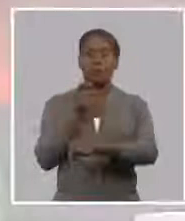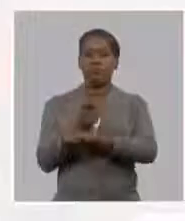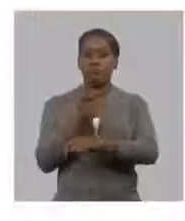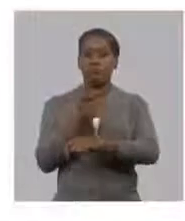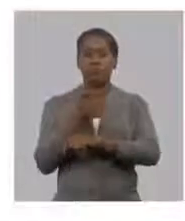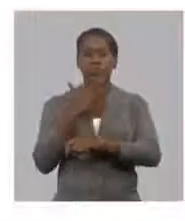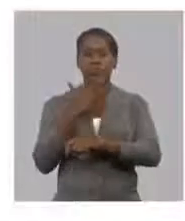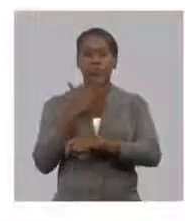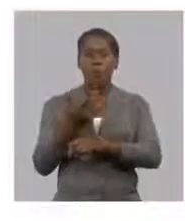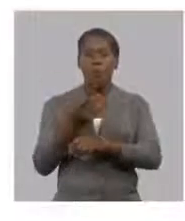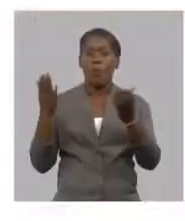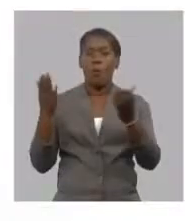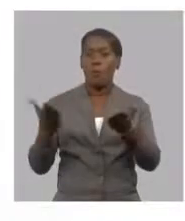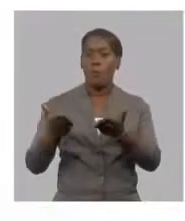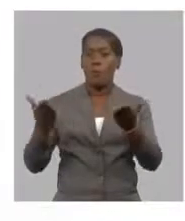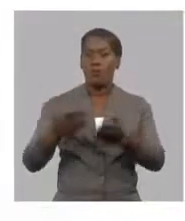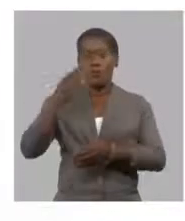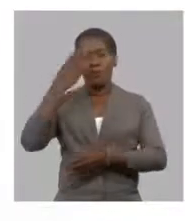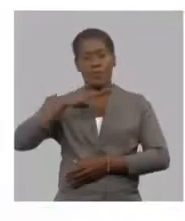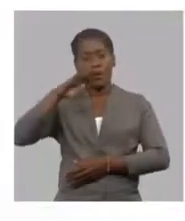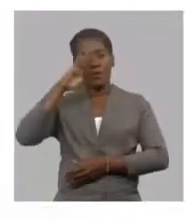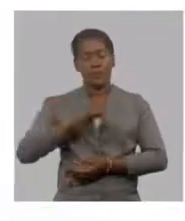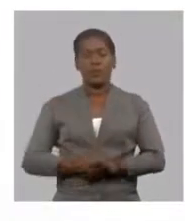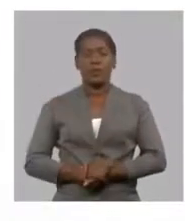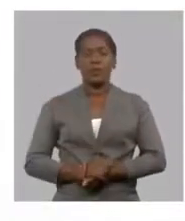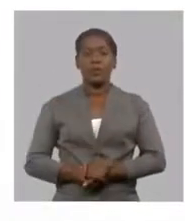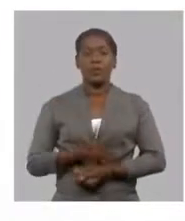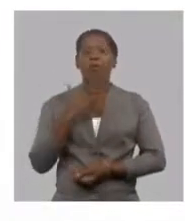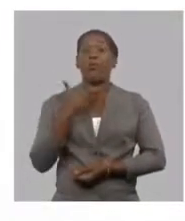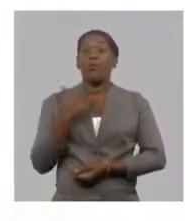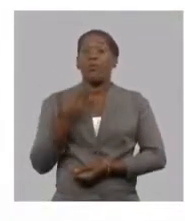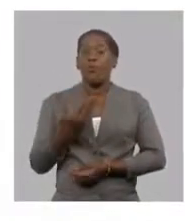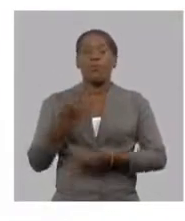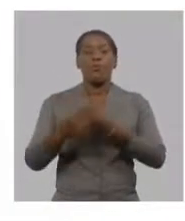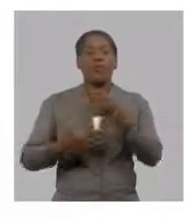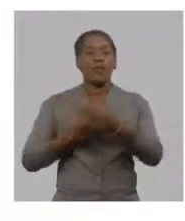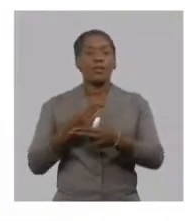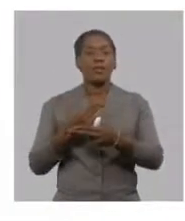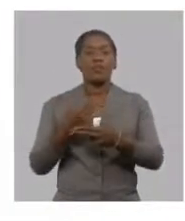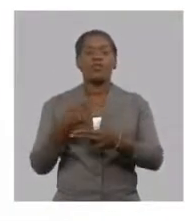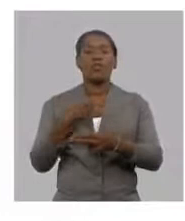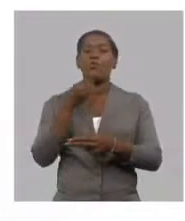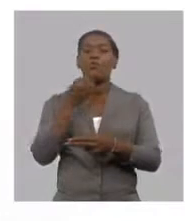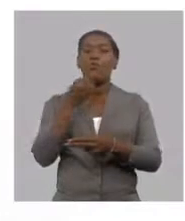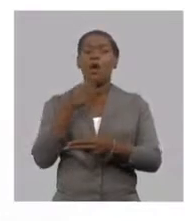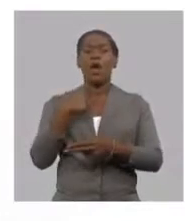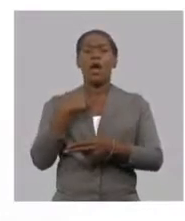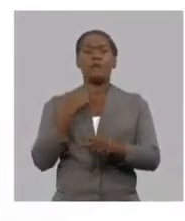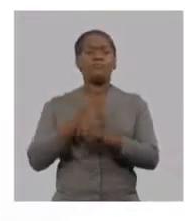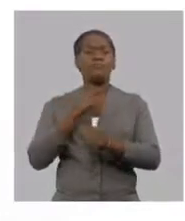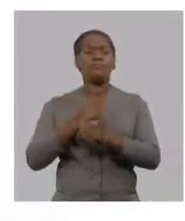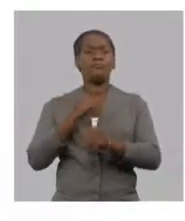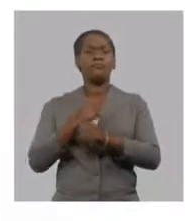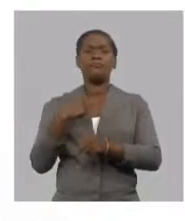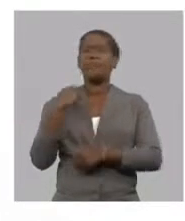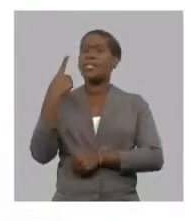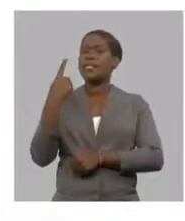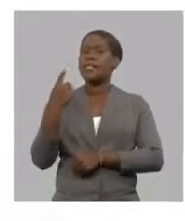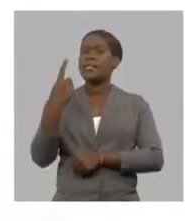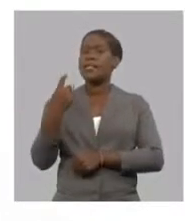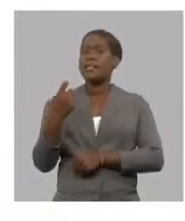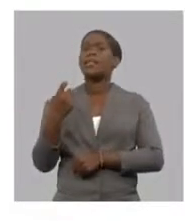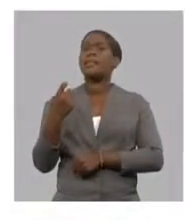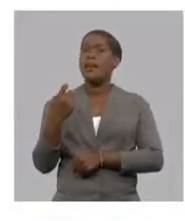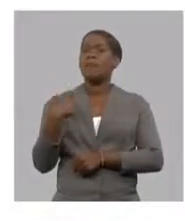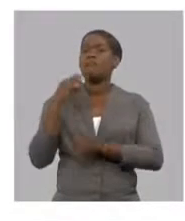agropecuaria en el país en cuanto a incrementar el alcance de las coberturas de seguro también en la revisión de los riesgos que están